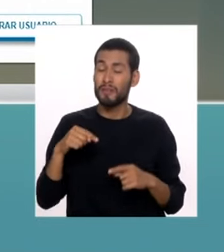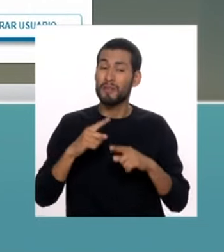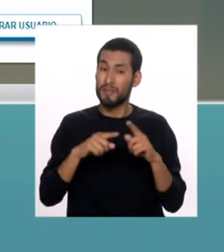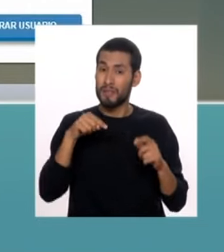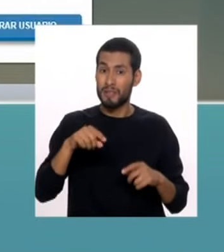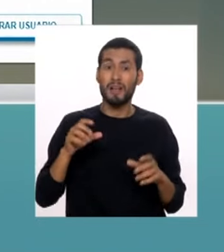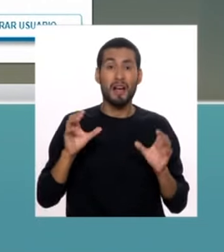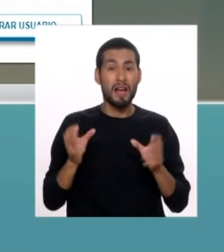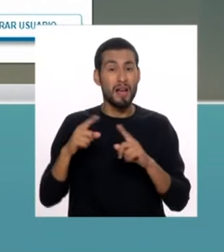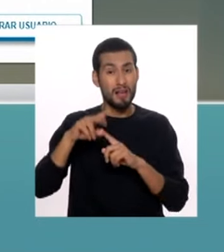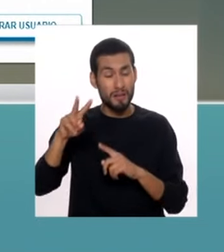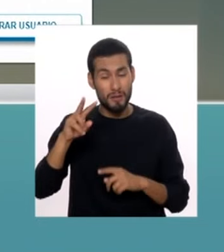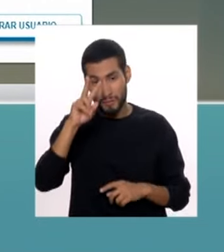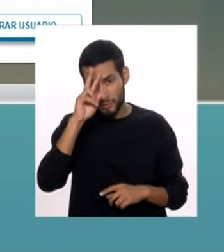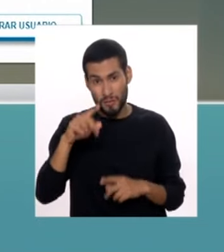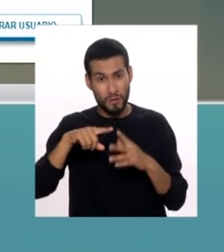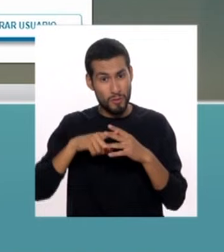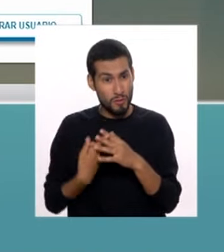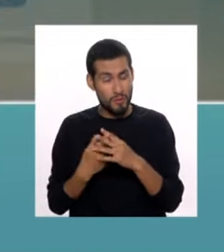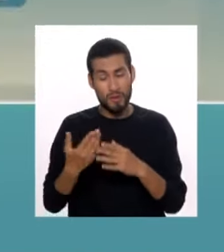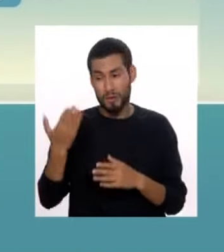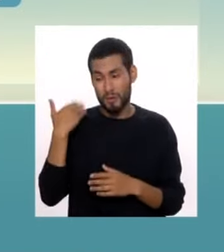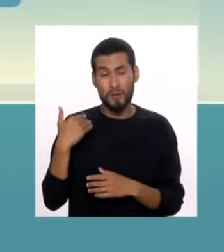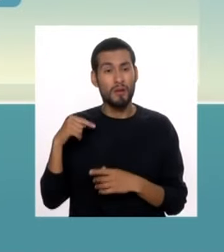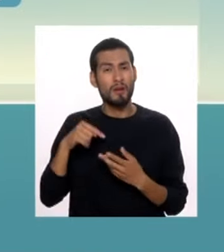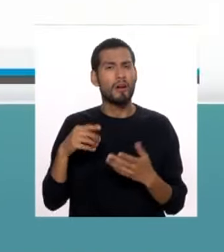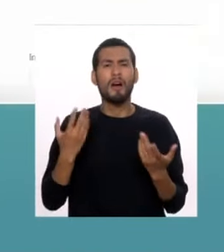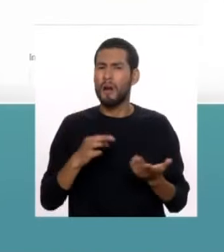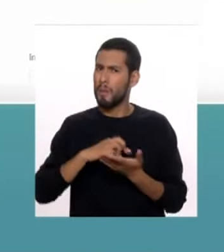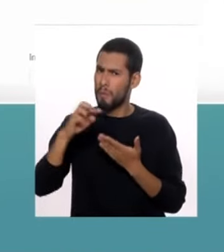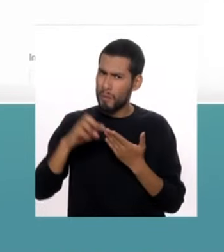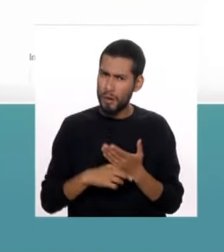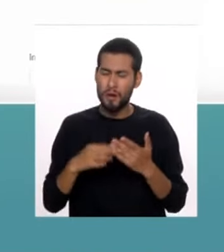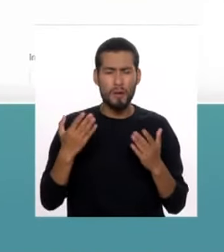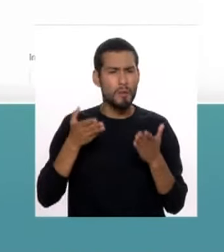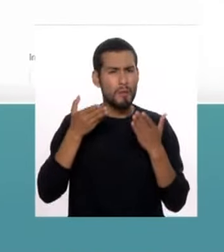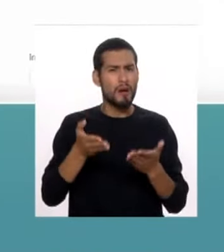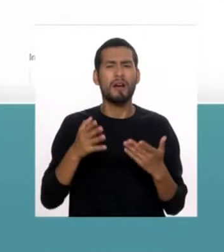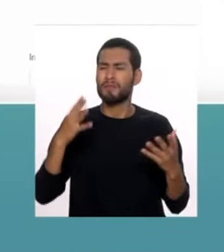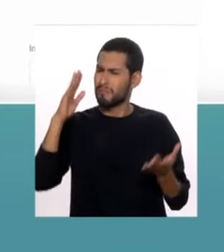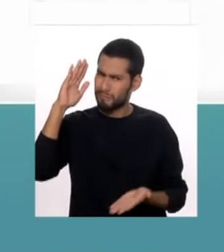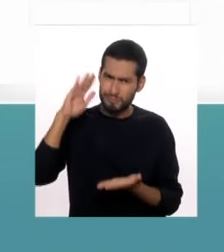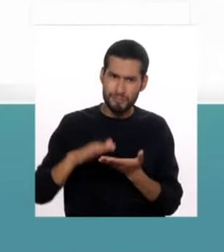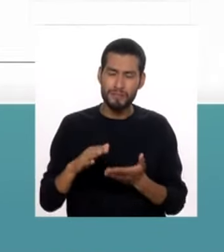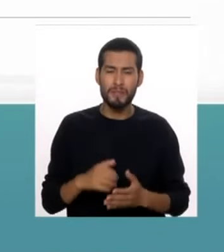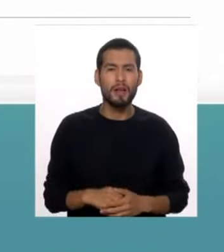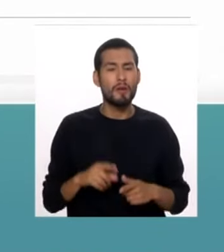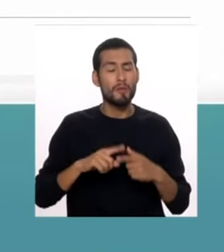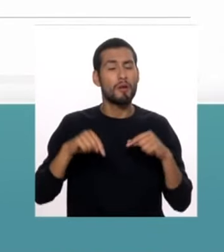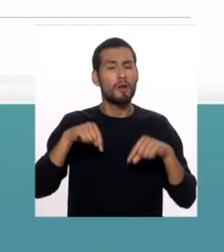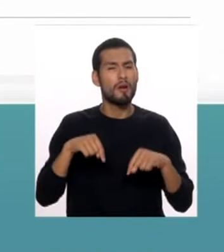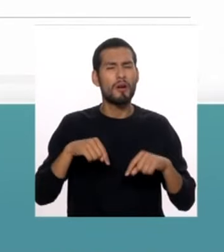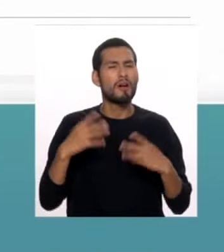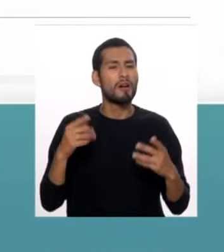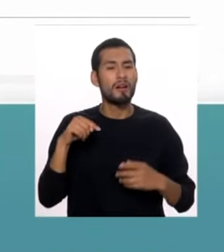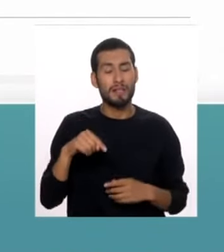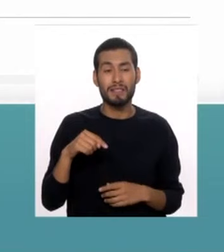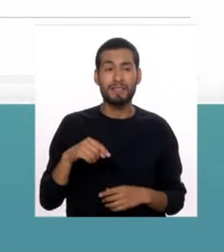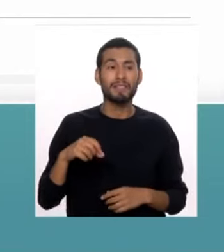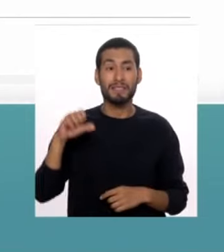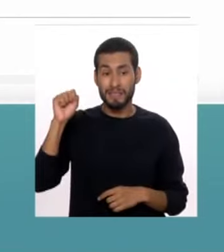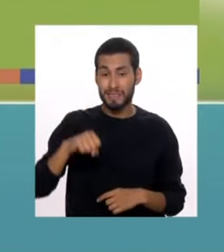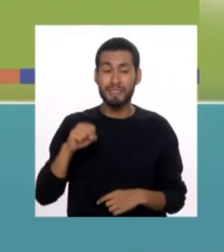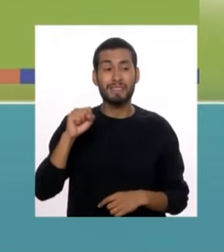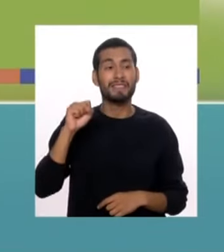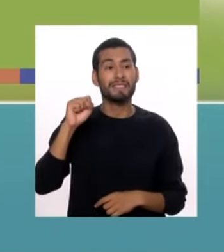Radio y Televisión del Perú ha iniciado ya hace algunos meses una gran campaña para erradicarla. Pero hoy vamos a hablar de la plataforma Así Se Ve,